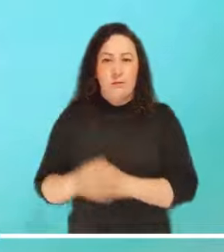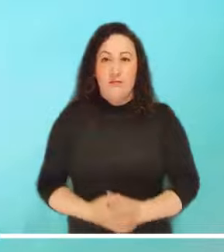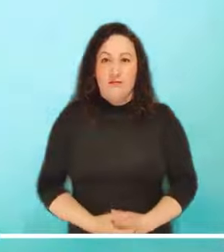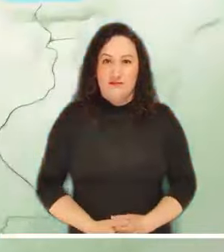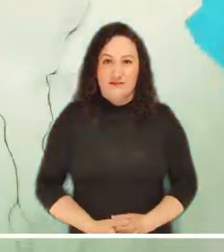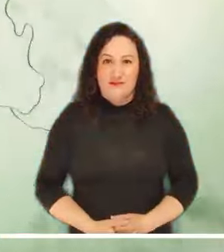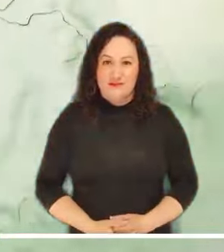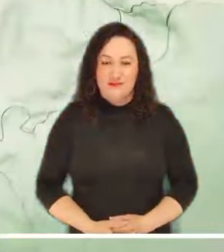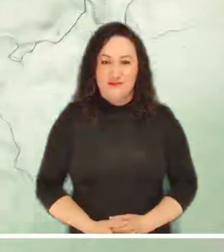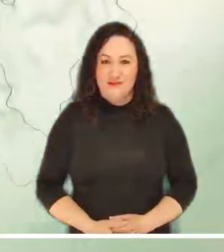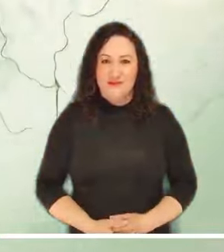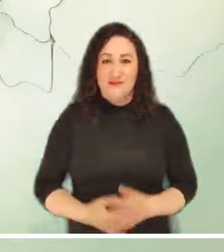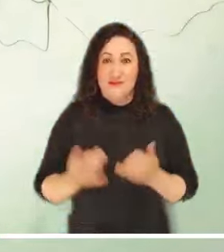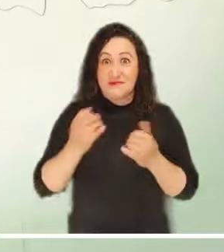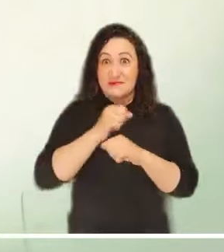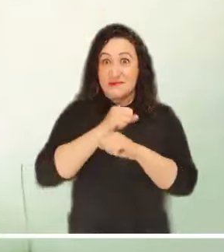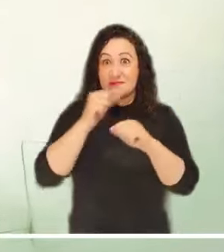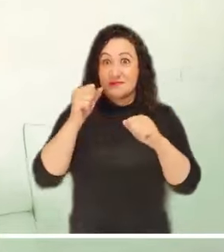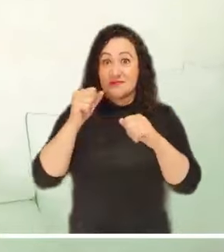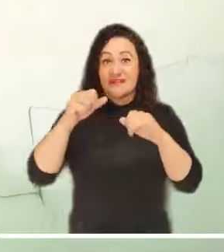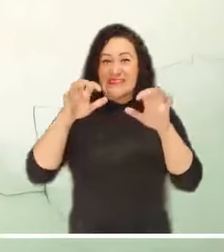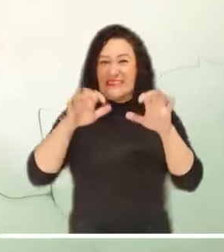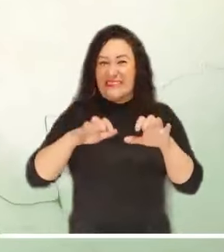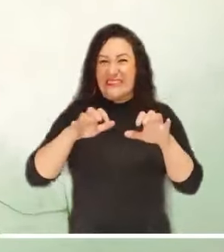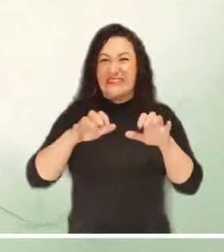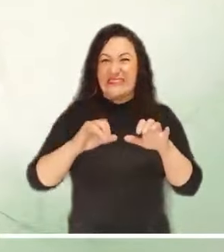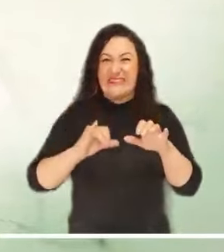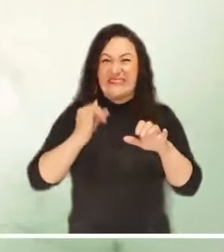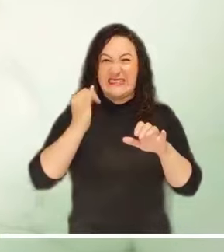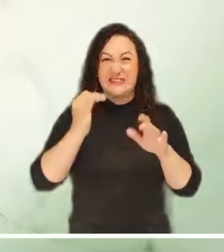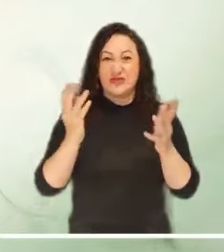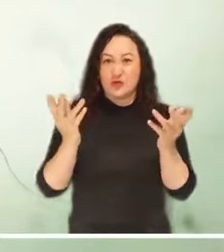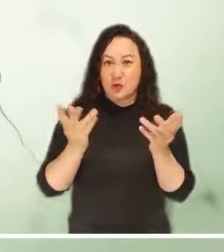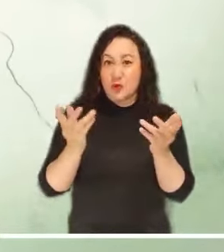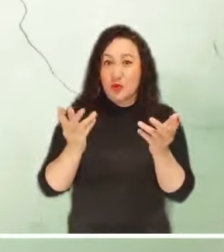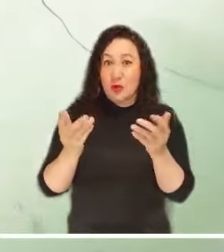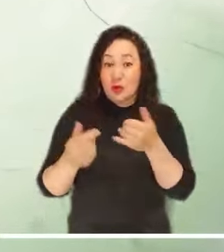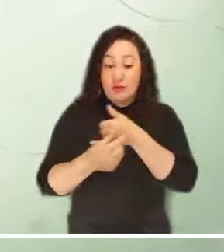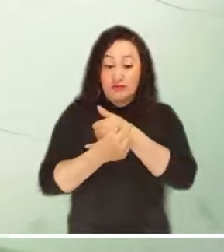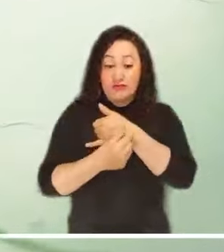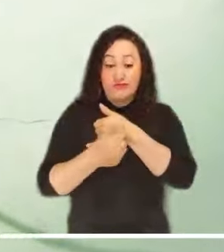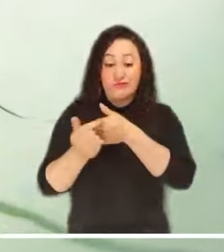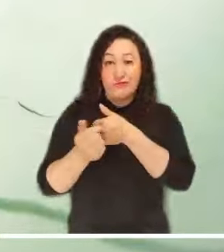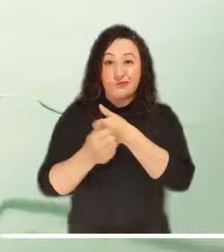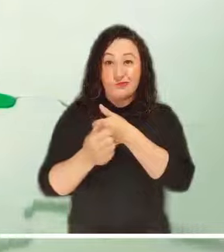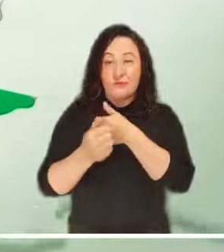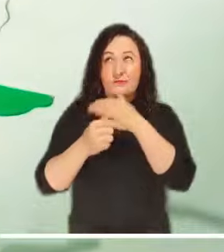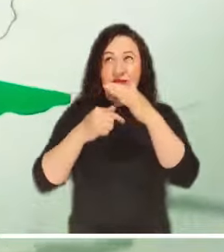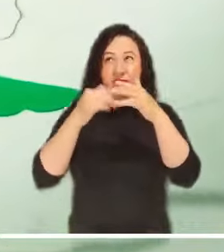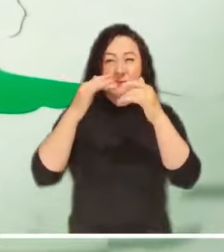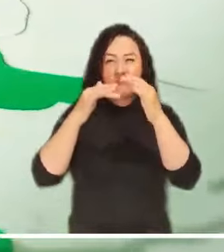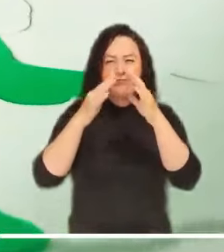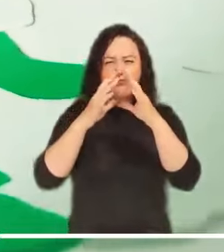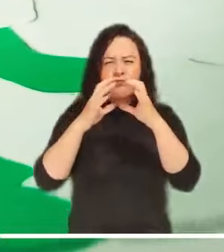pasada por agua le espera al litoral pacífico provocada por un cielo marcadamente encapotado.